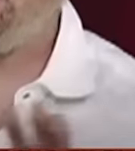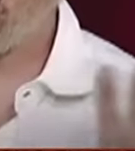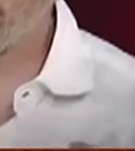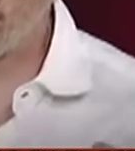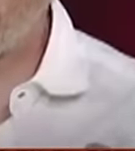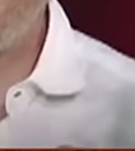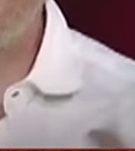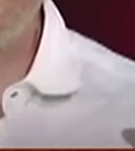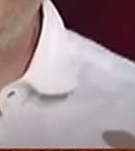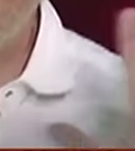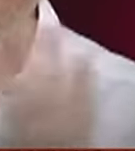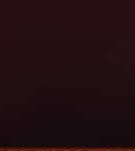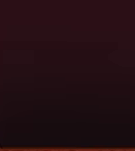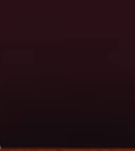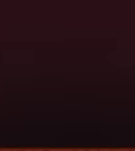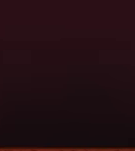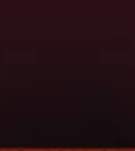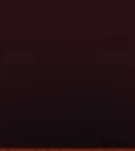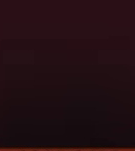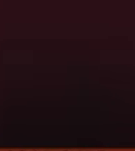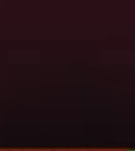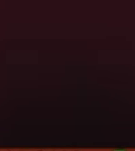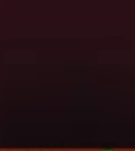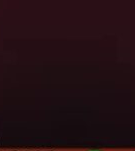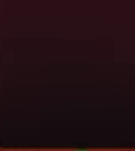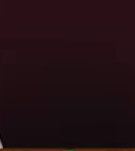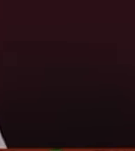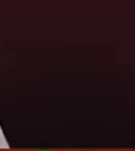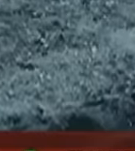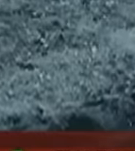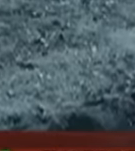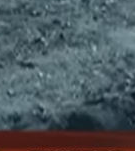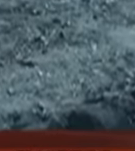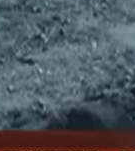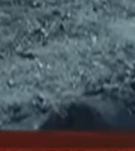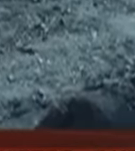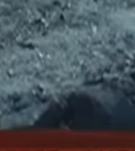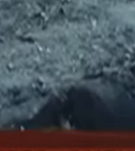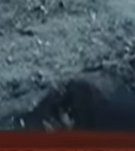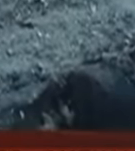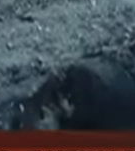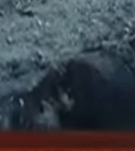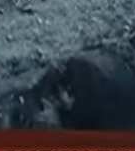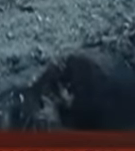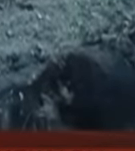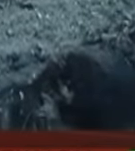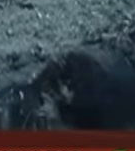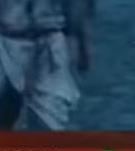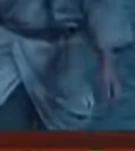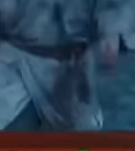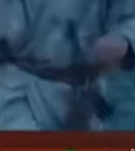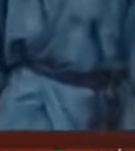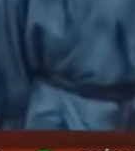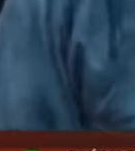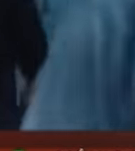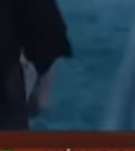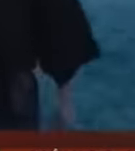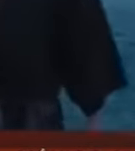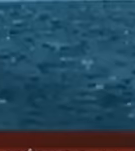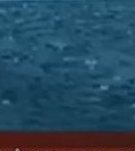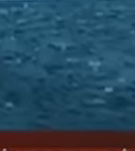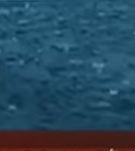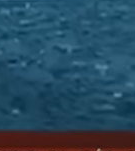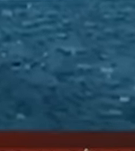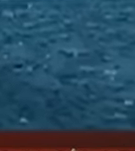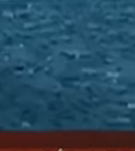Rodrigo Prieto fue nominado en la categoría de mejor fotografía por su trabajo en la película Silence del director Martin Scorsese